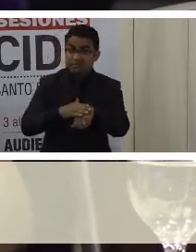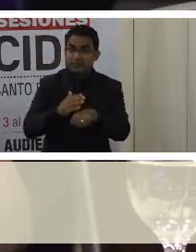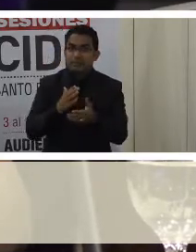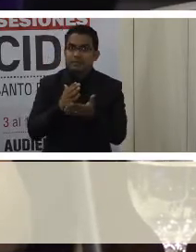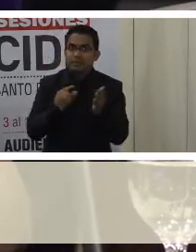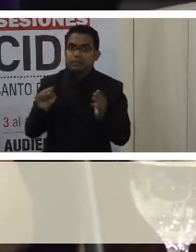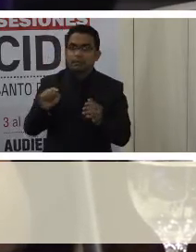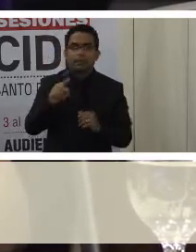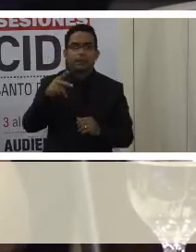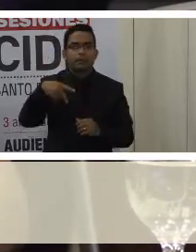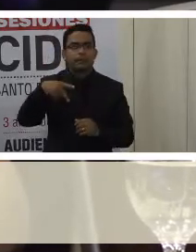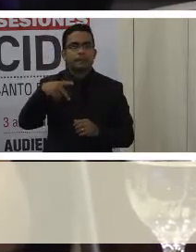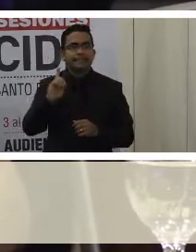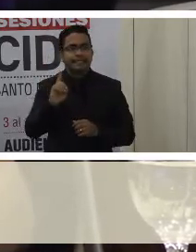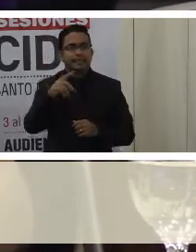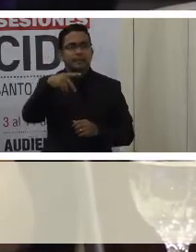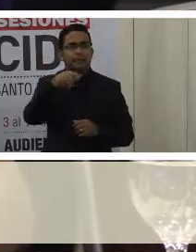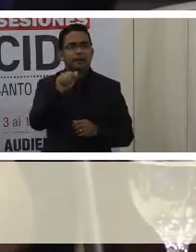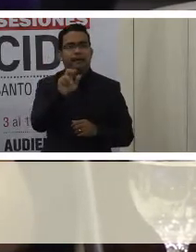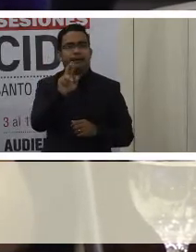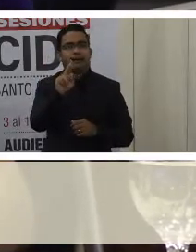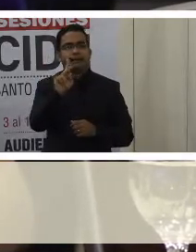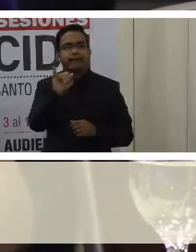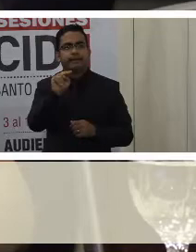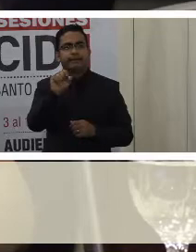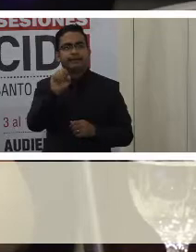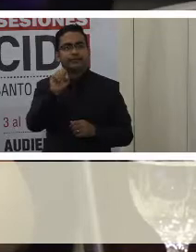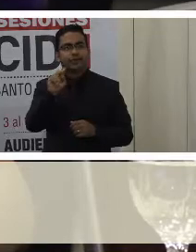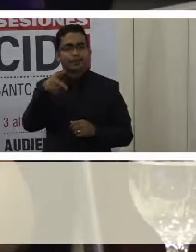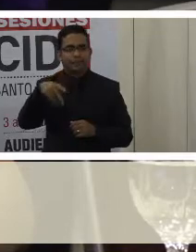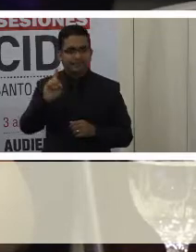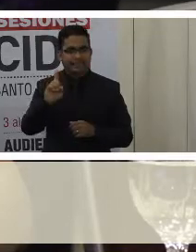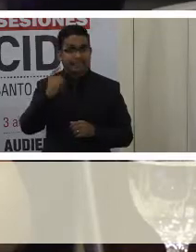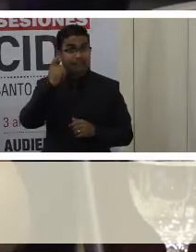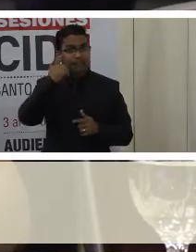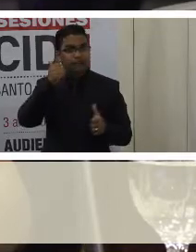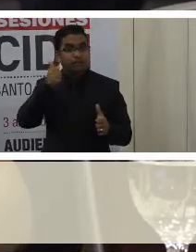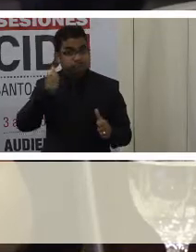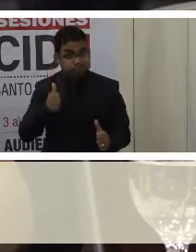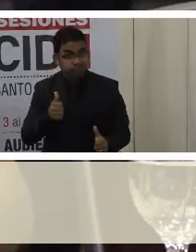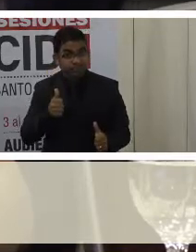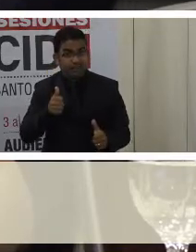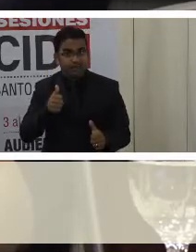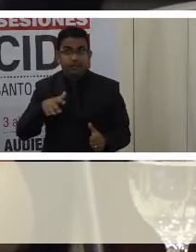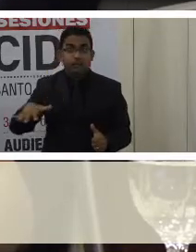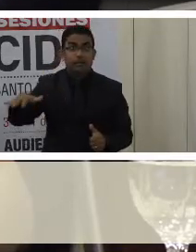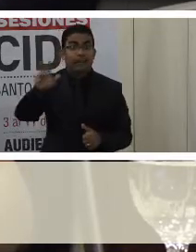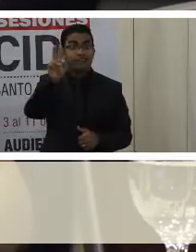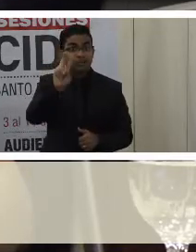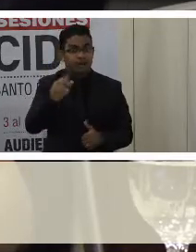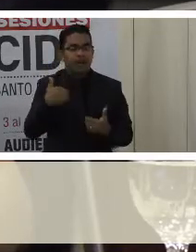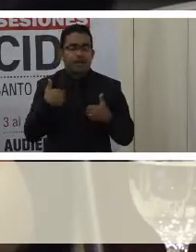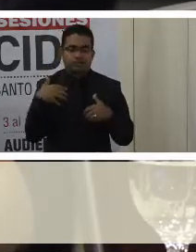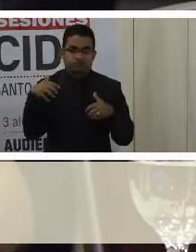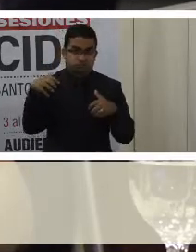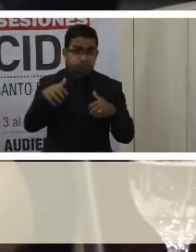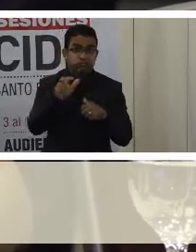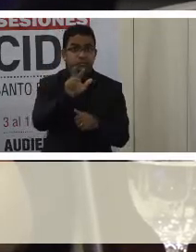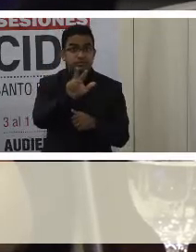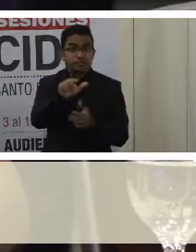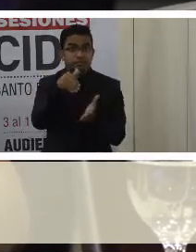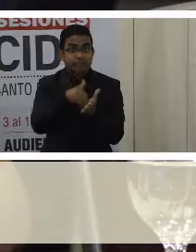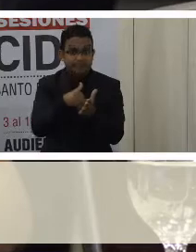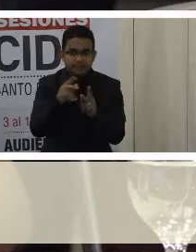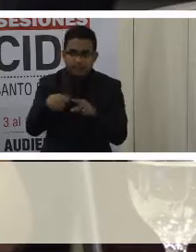Parkinson. Parkinson es una enfermedad neurodegenerativa y se estima que en Venezuela existen aproximadamente 33.000